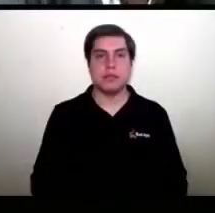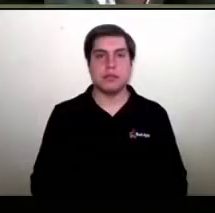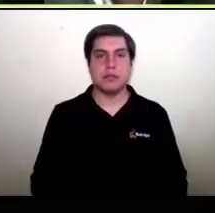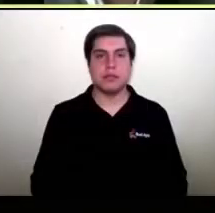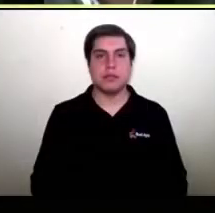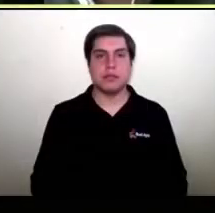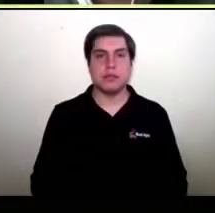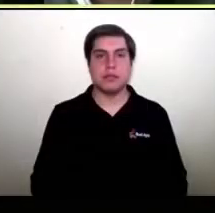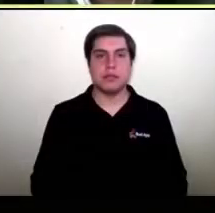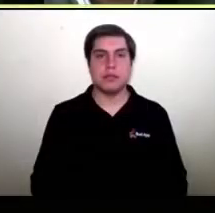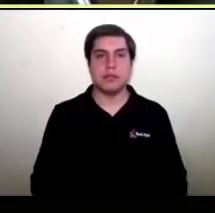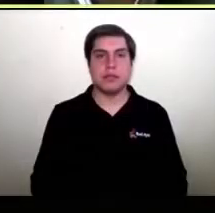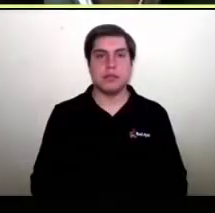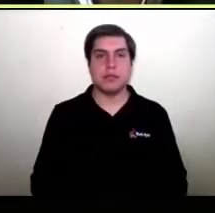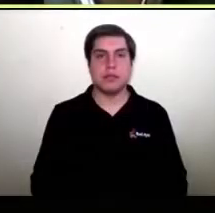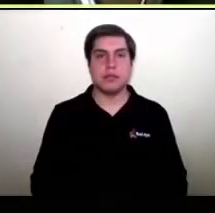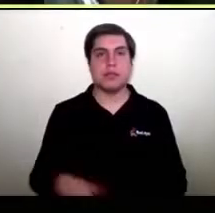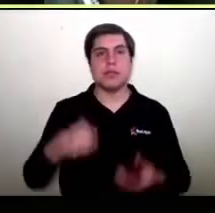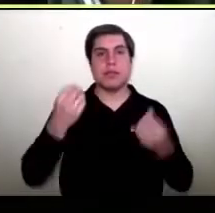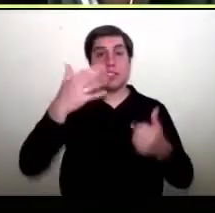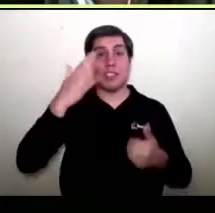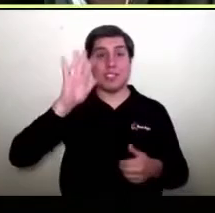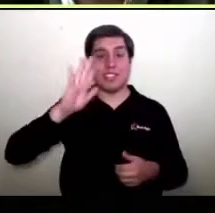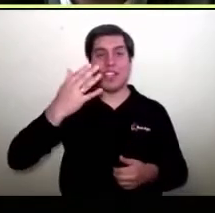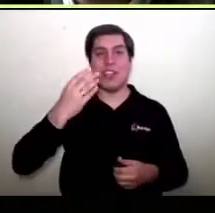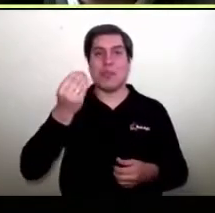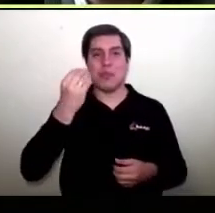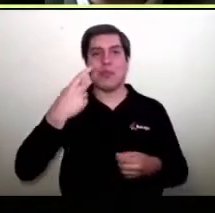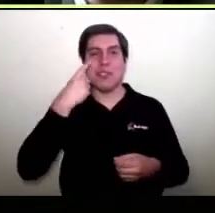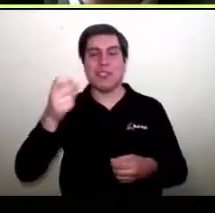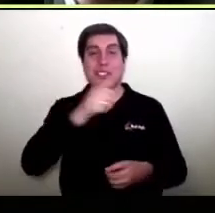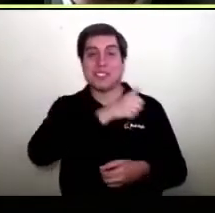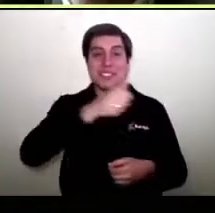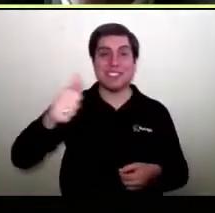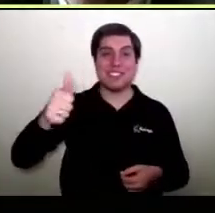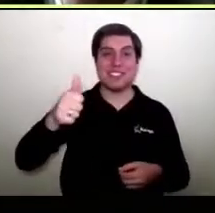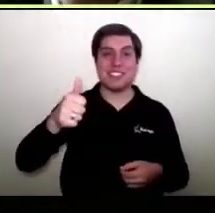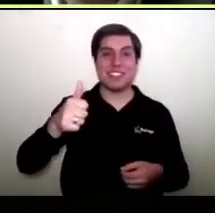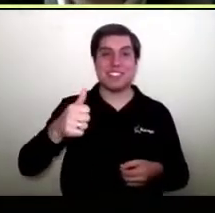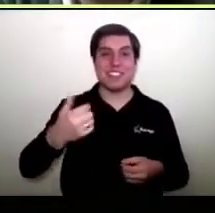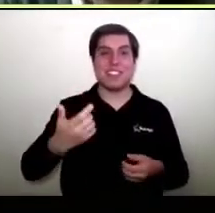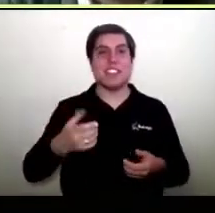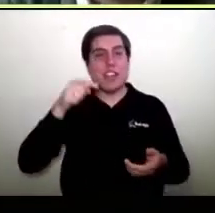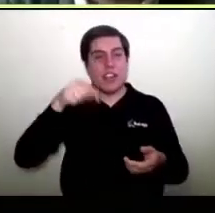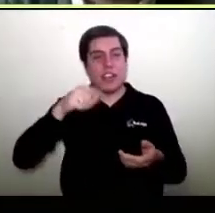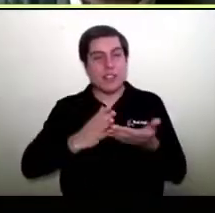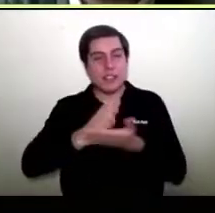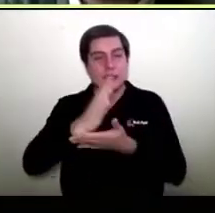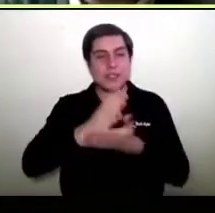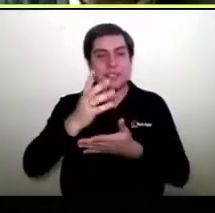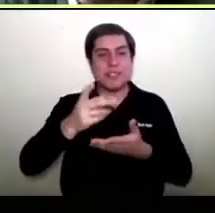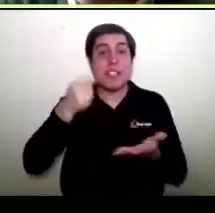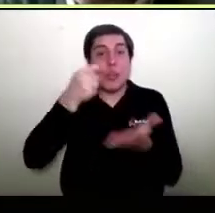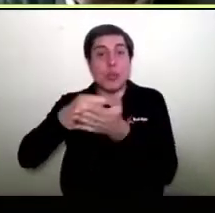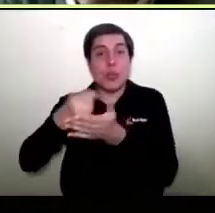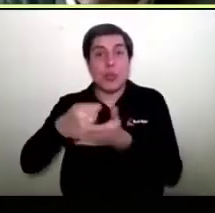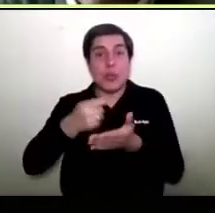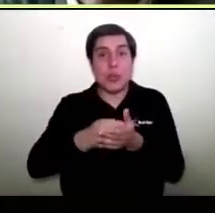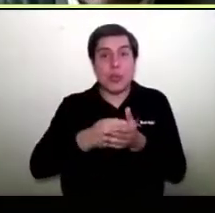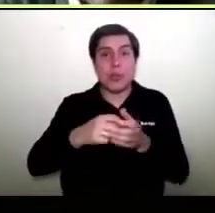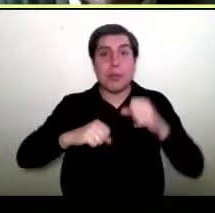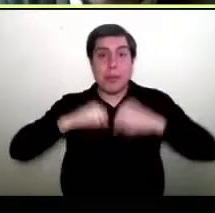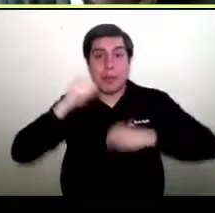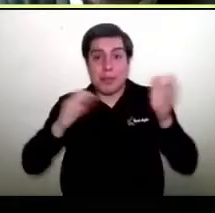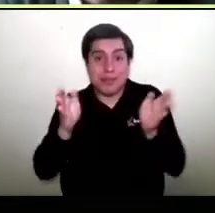Hola, buenos días a todos. Estamos acá desde Comprapyme para tratar de hacer una charla hoy